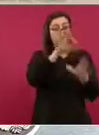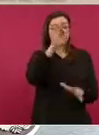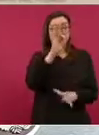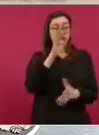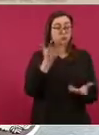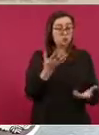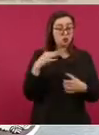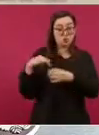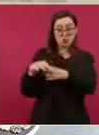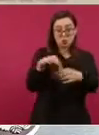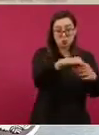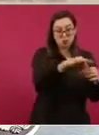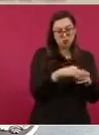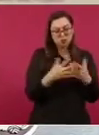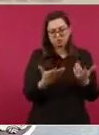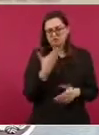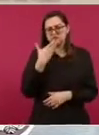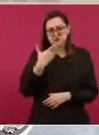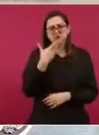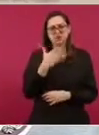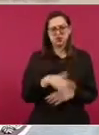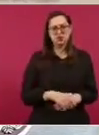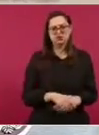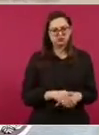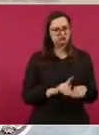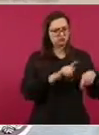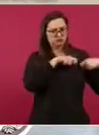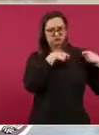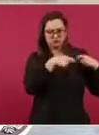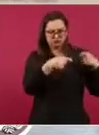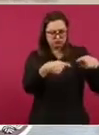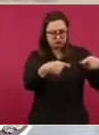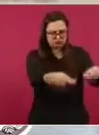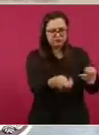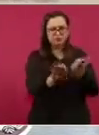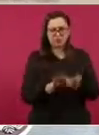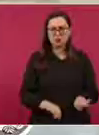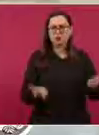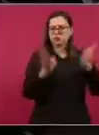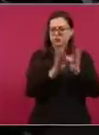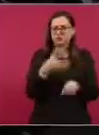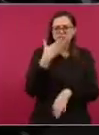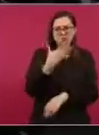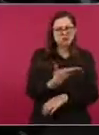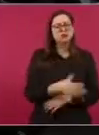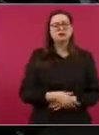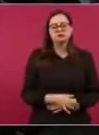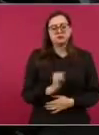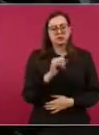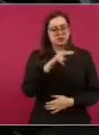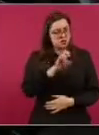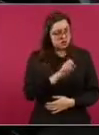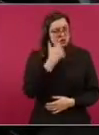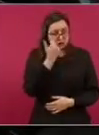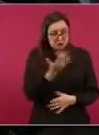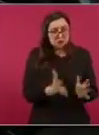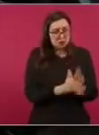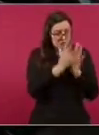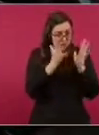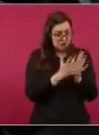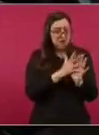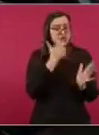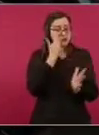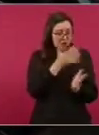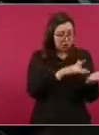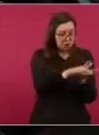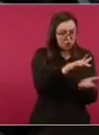pues es una tradición, pues que lo hagan y al mismo tiempo que